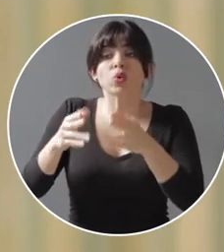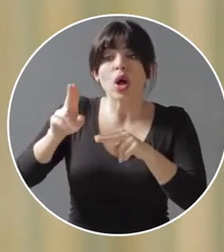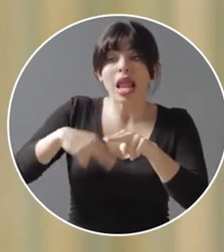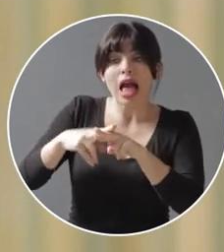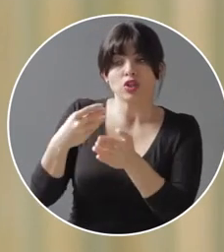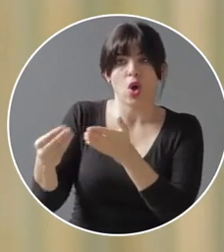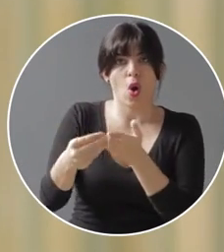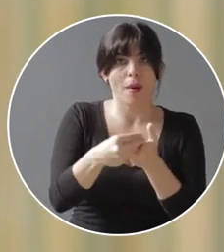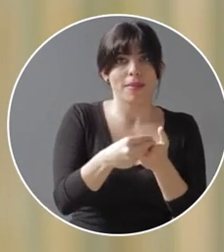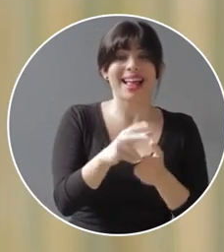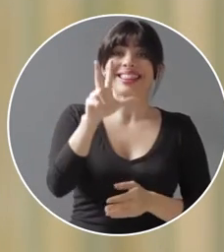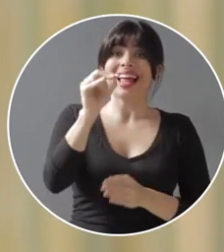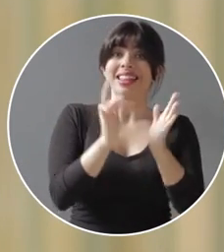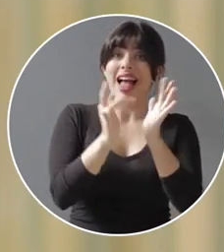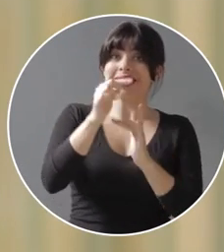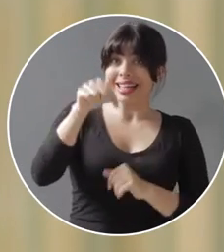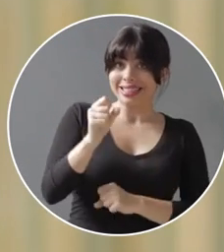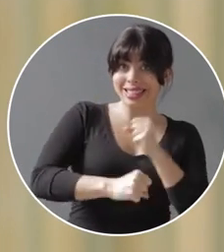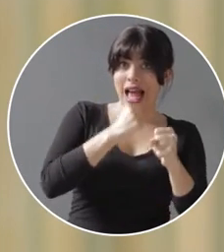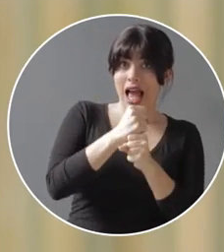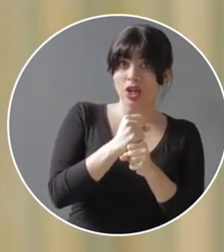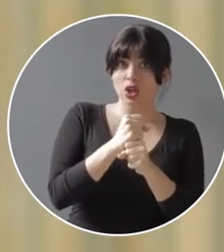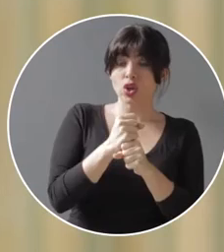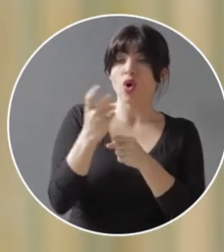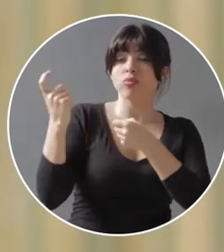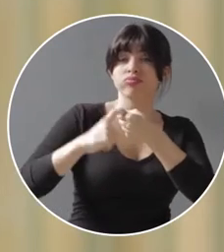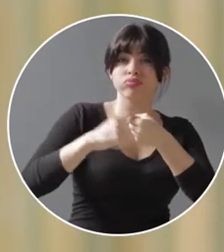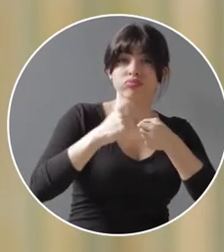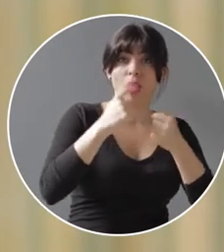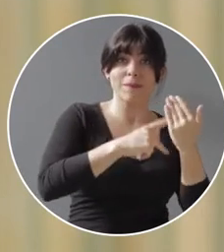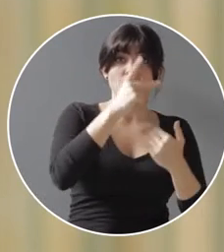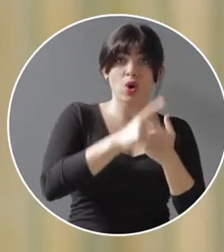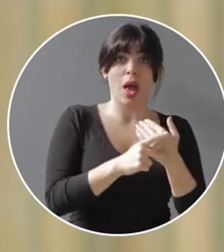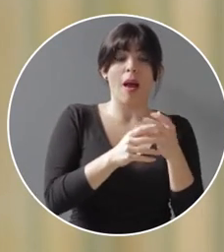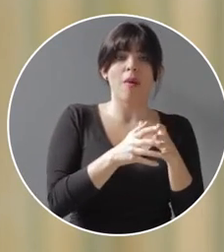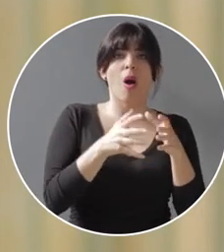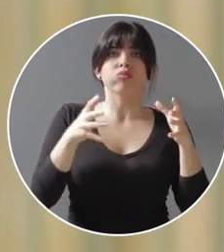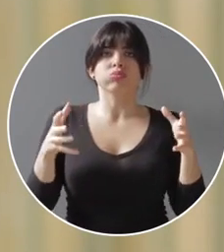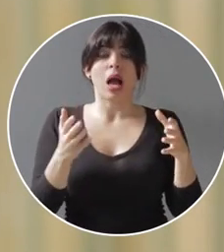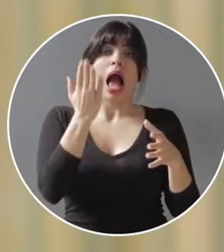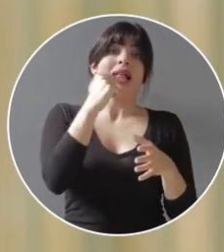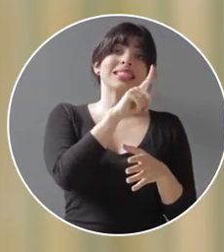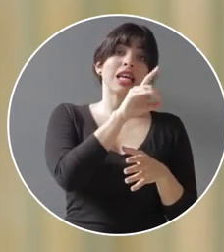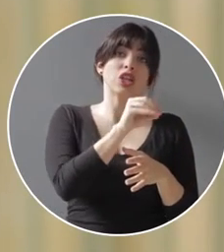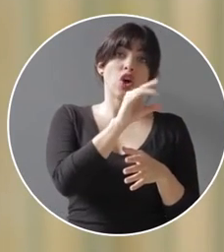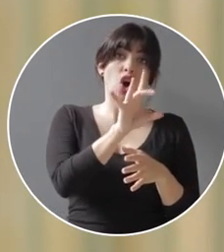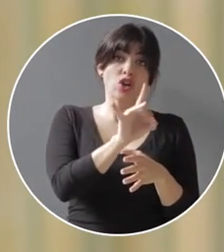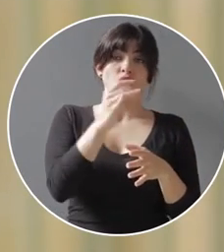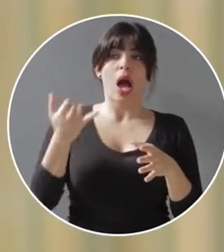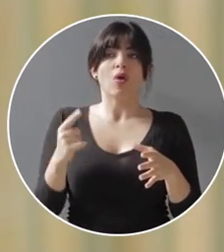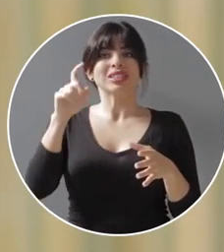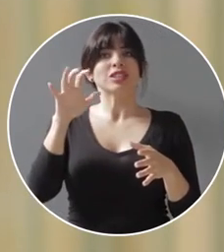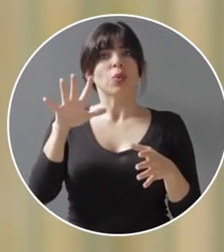El 30 de abril de este año, el número de suplidores de este programa había crecido de 108 a